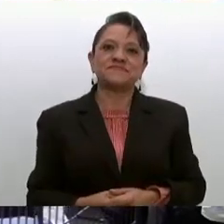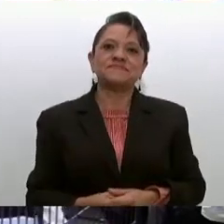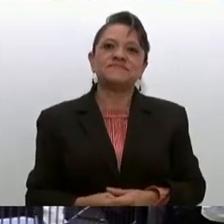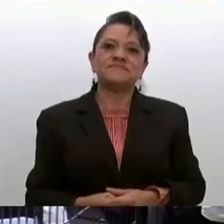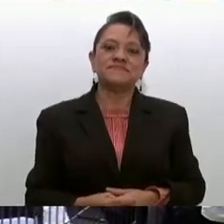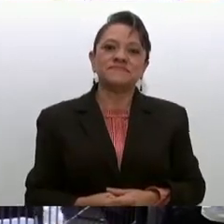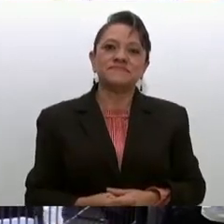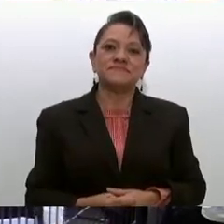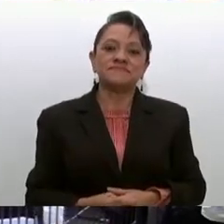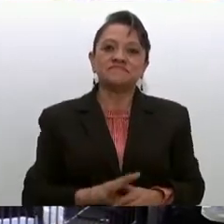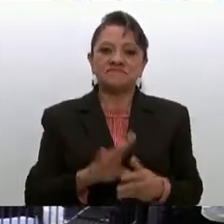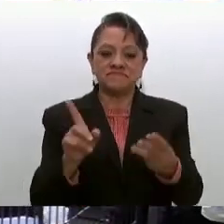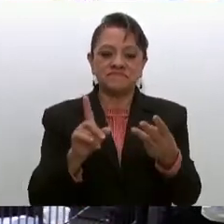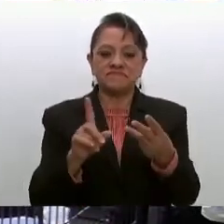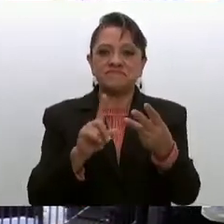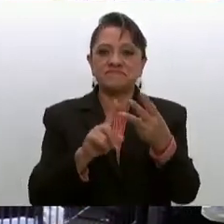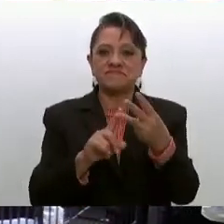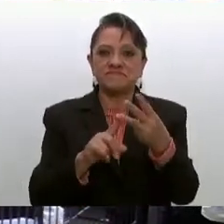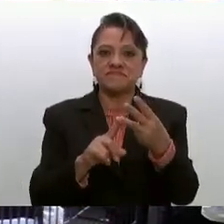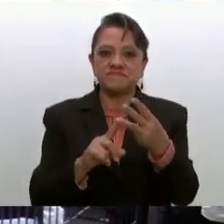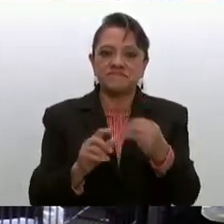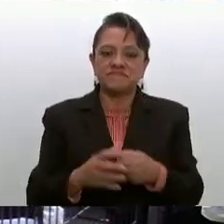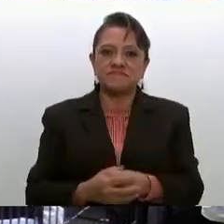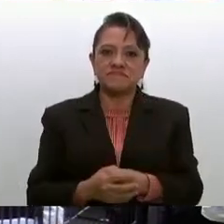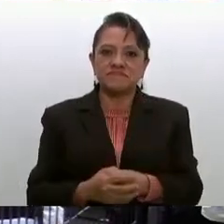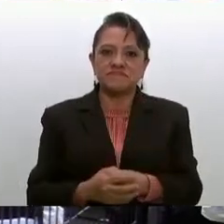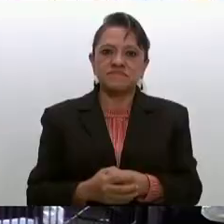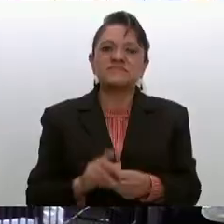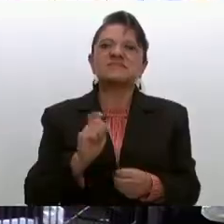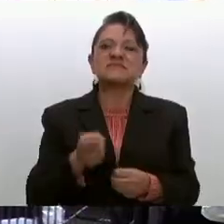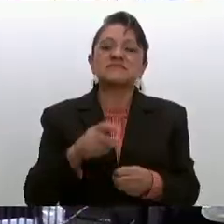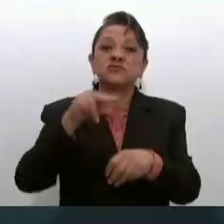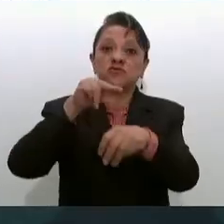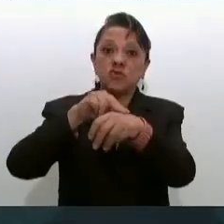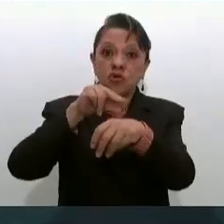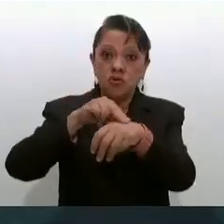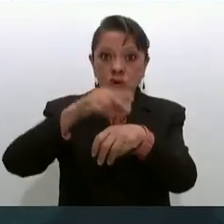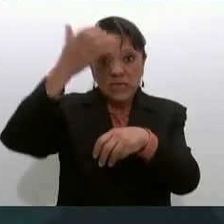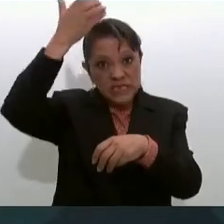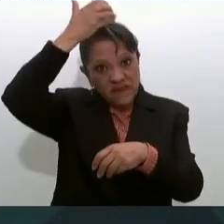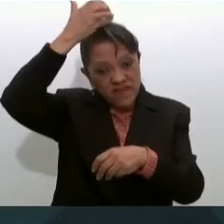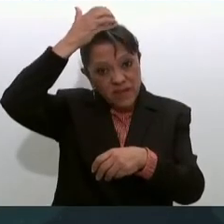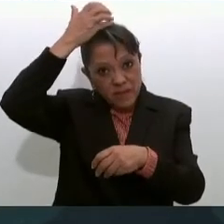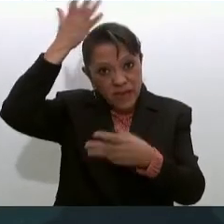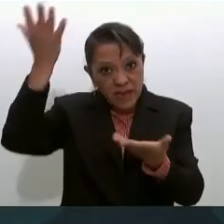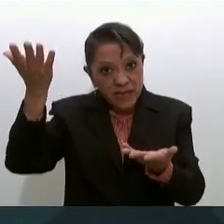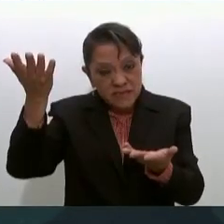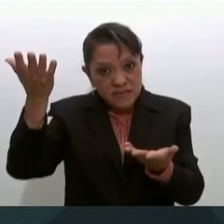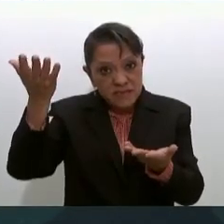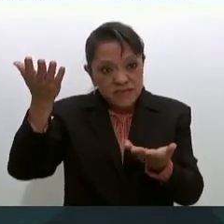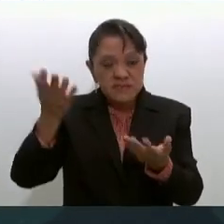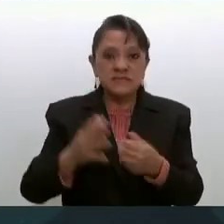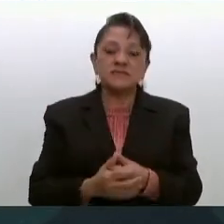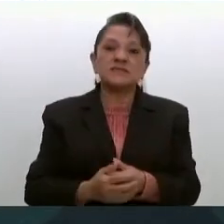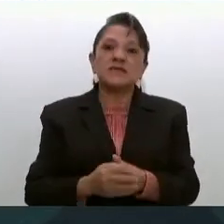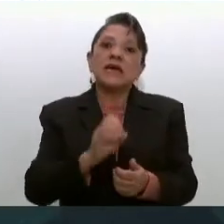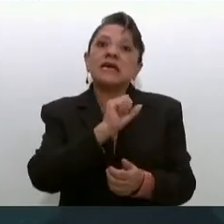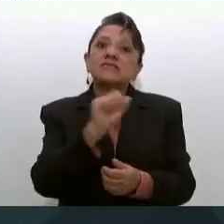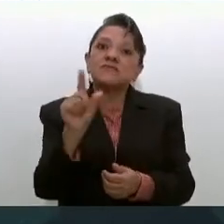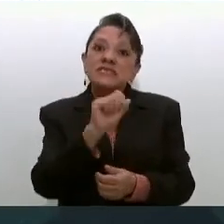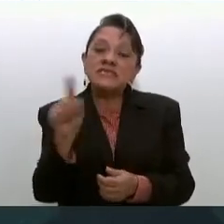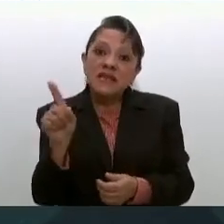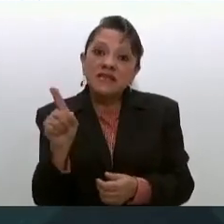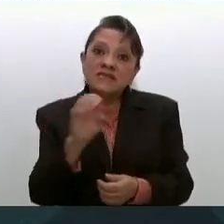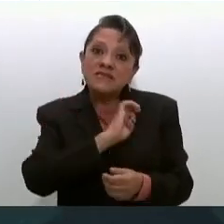lo tercero son los médicos enfermeras los especialistas con ese